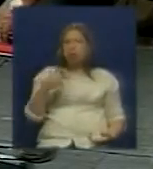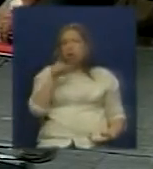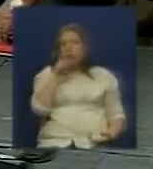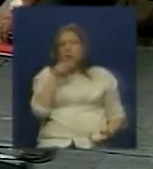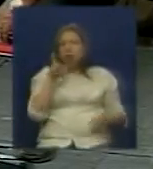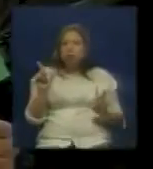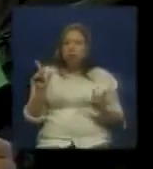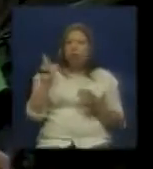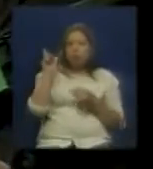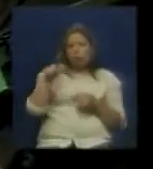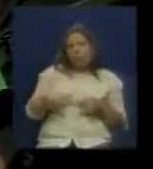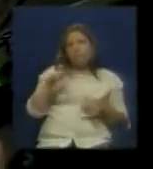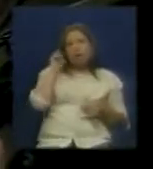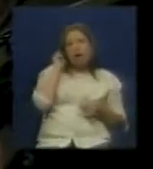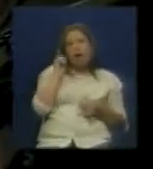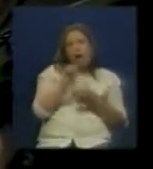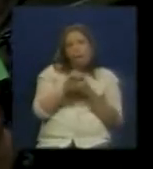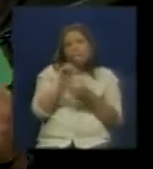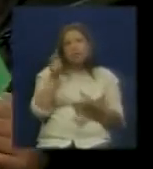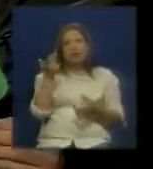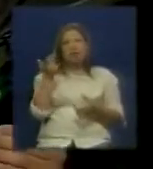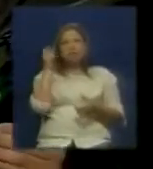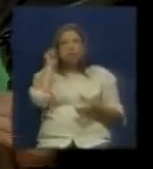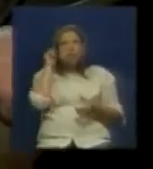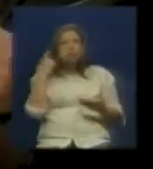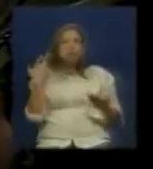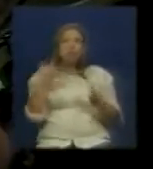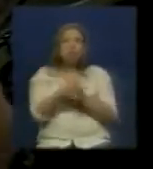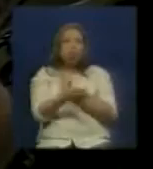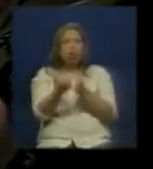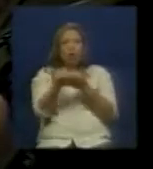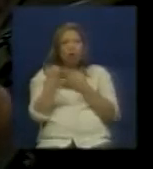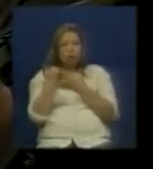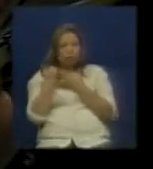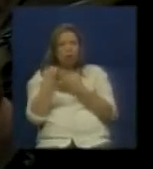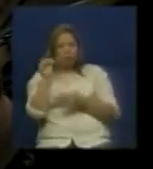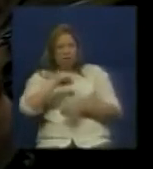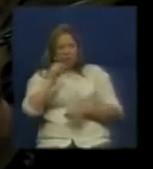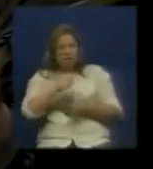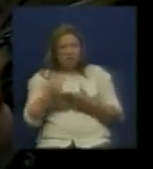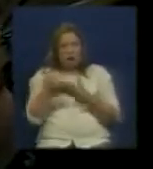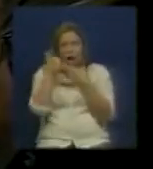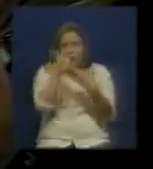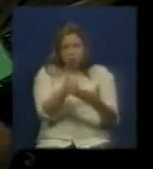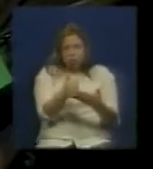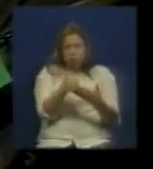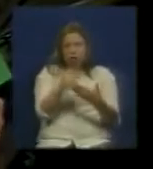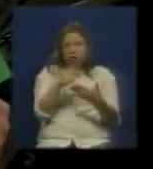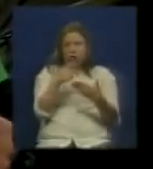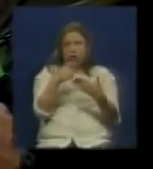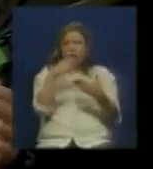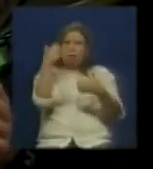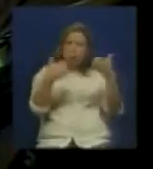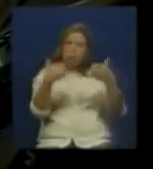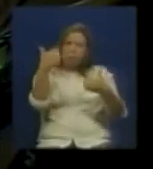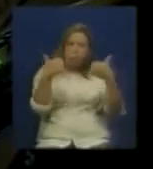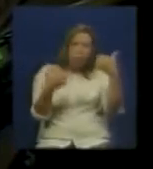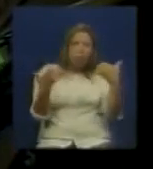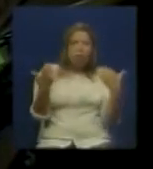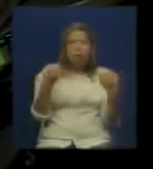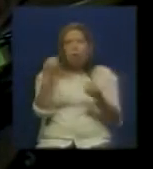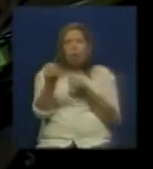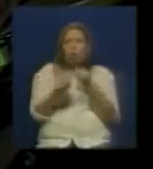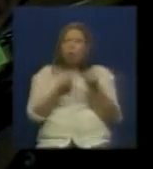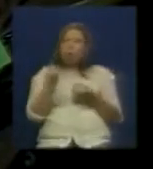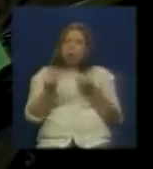pregunté a Elke Juan Contreras asumió la suplencia digamos para poder ayudar o apoyar un poco esa candidatura del PSU ahora bien ¿cómo se ha tomado